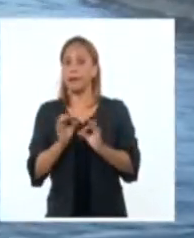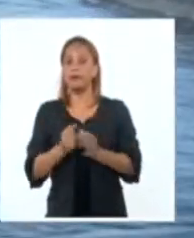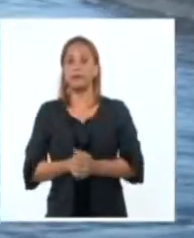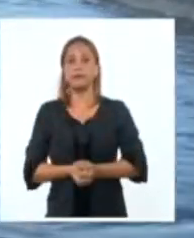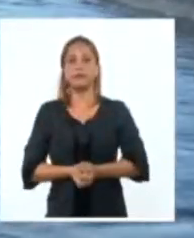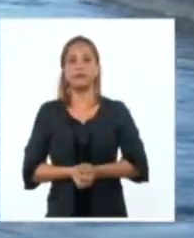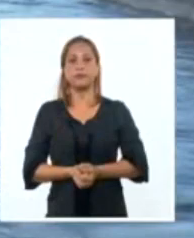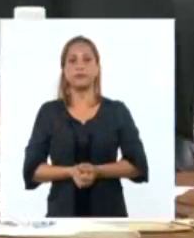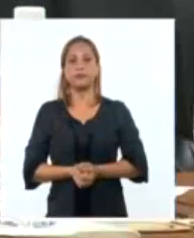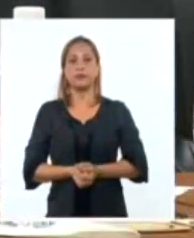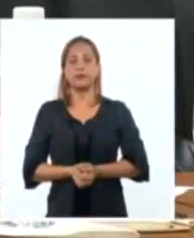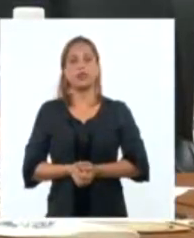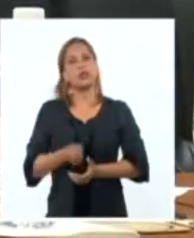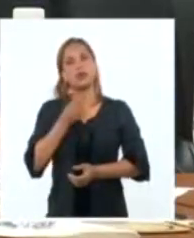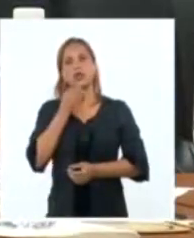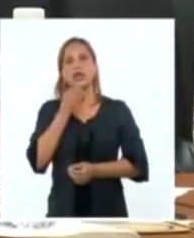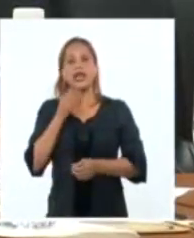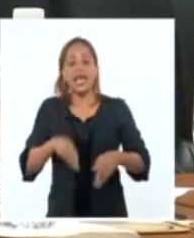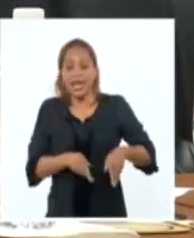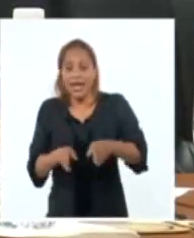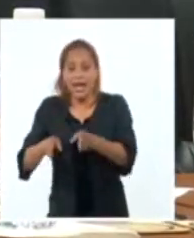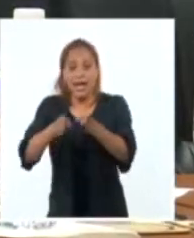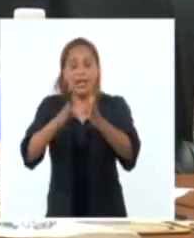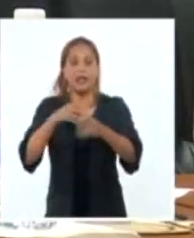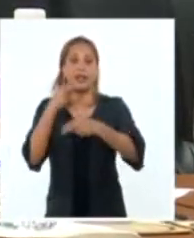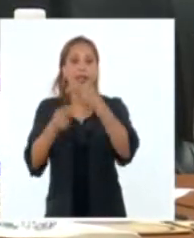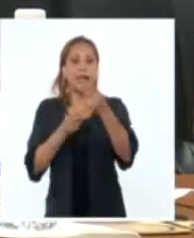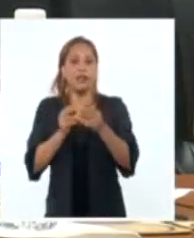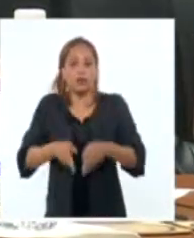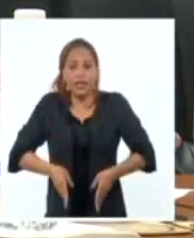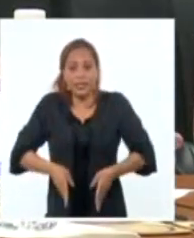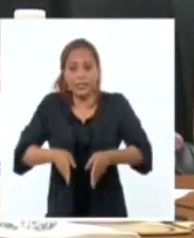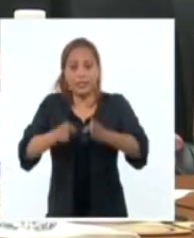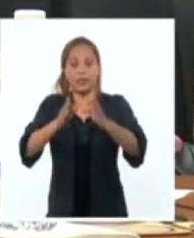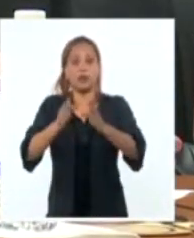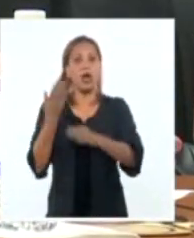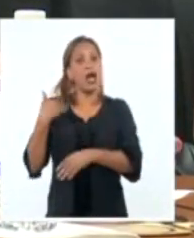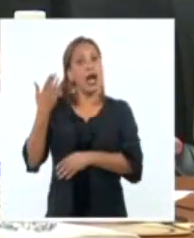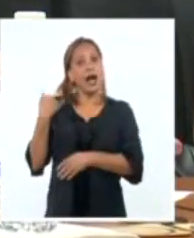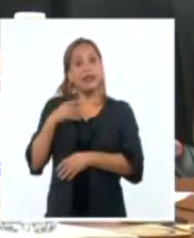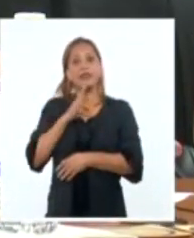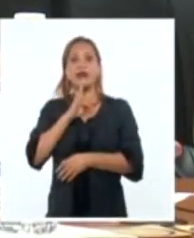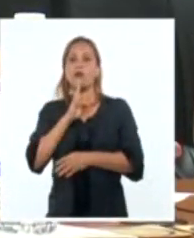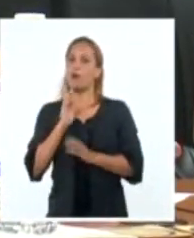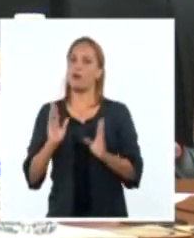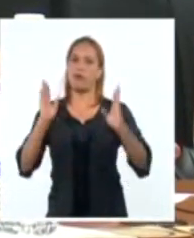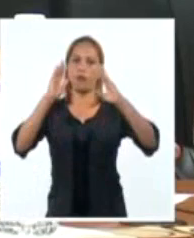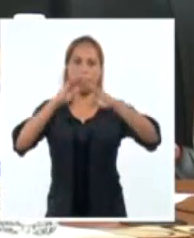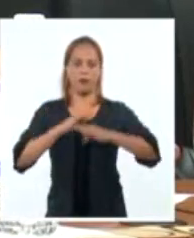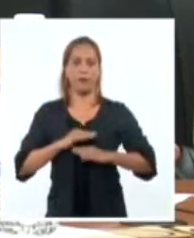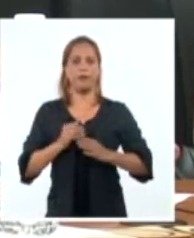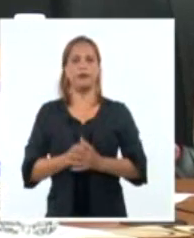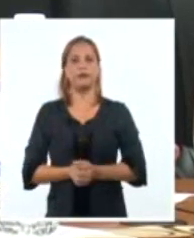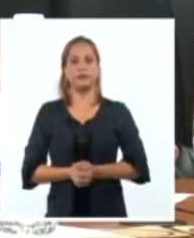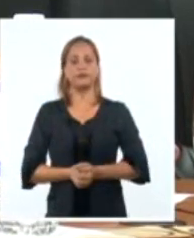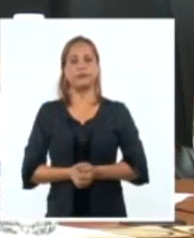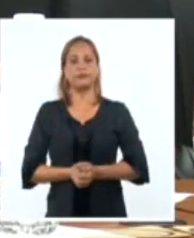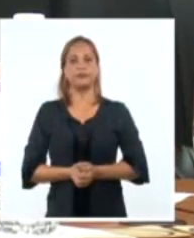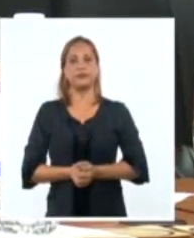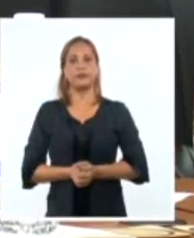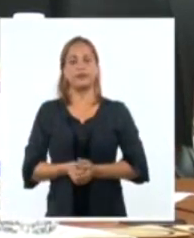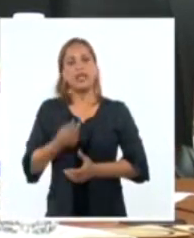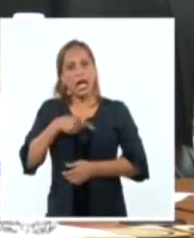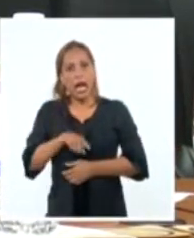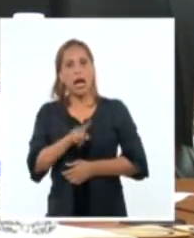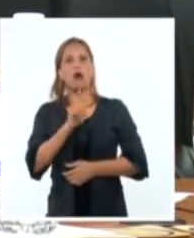puede pasar es que tenemos el canal hecho en el centro. Que no teníamos disponibilidad de agua para poder trasvasar. Que